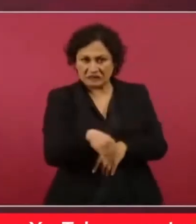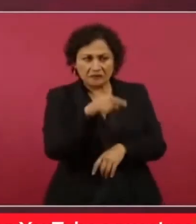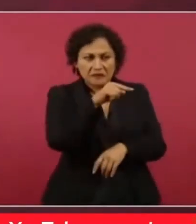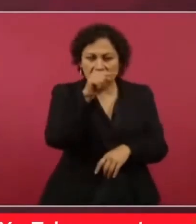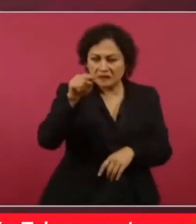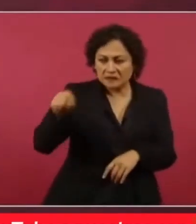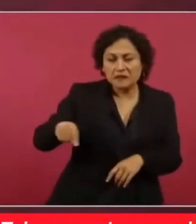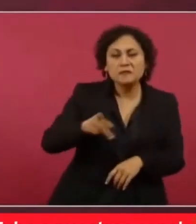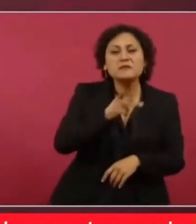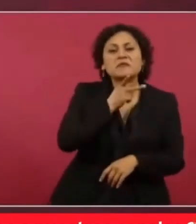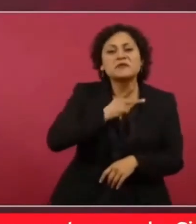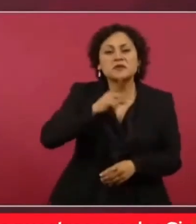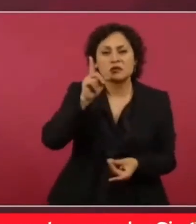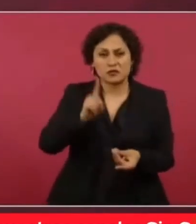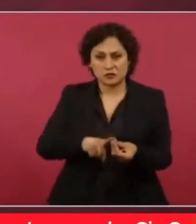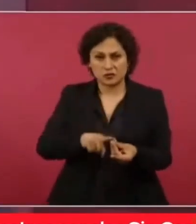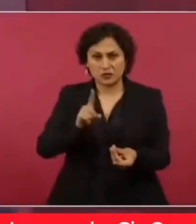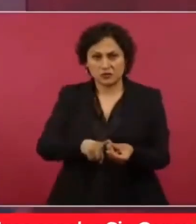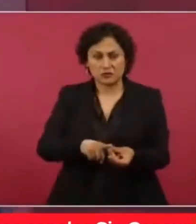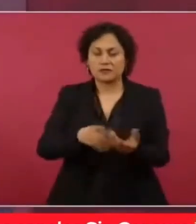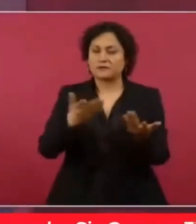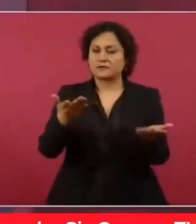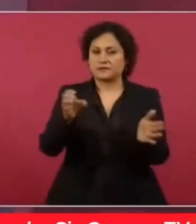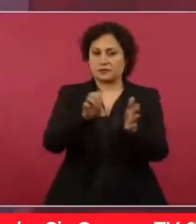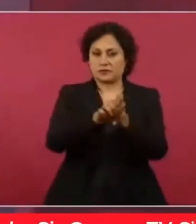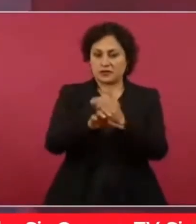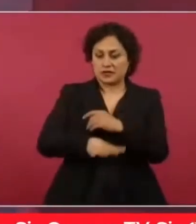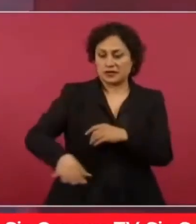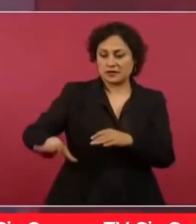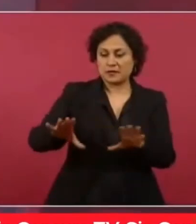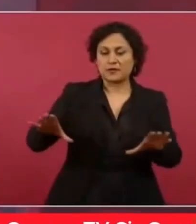como el Zama, por ejemplo.